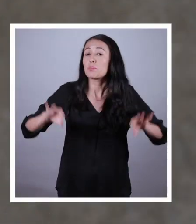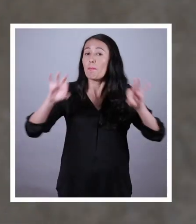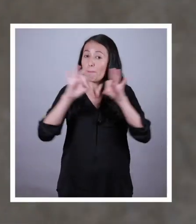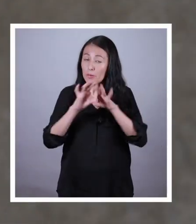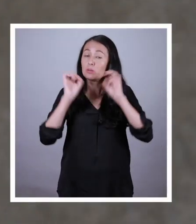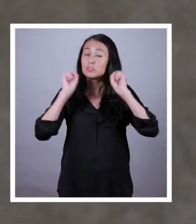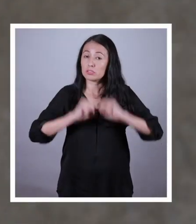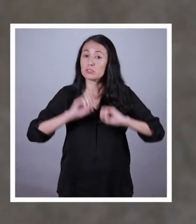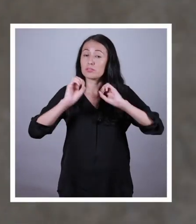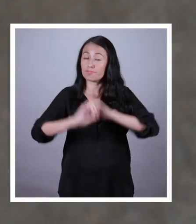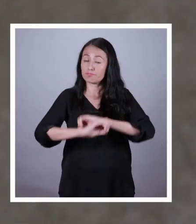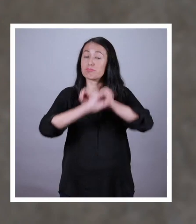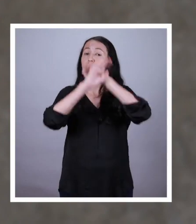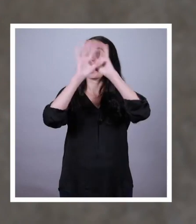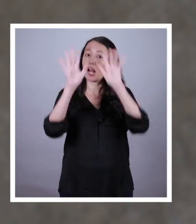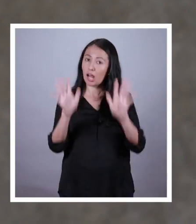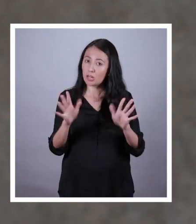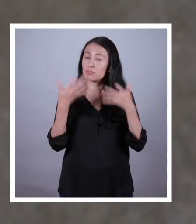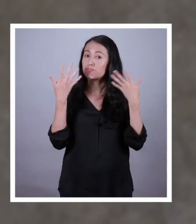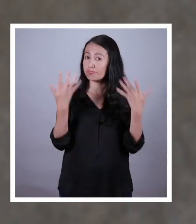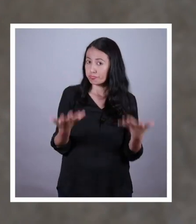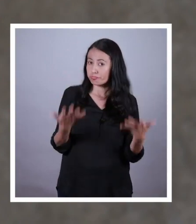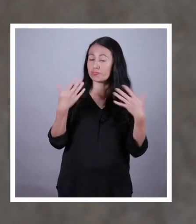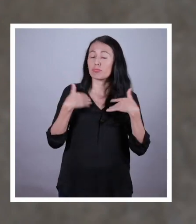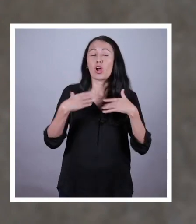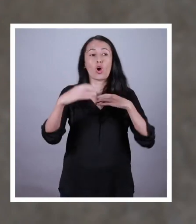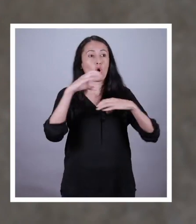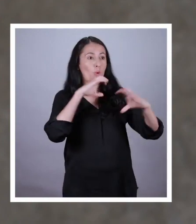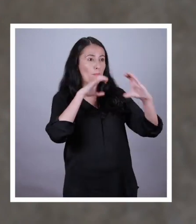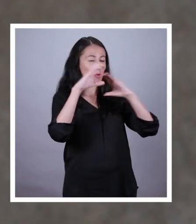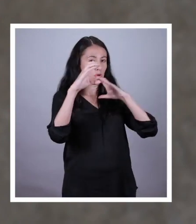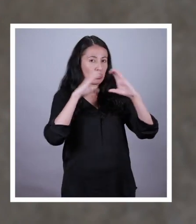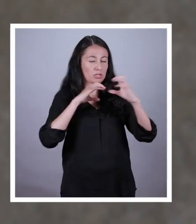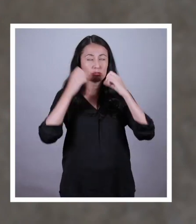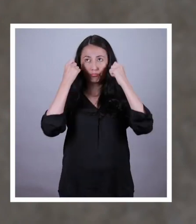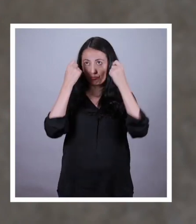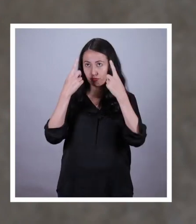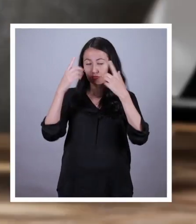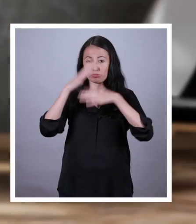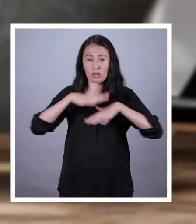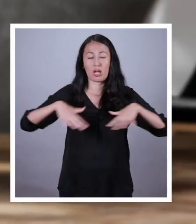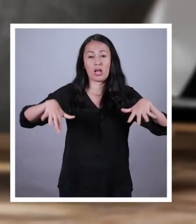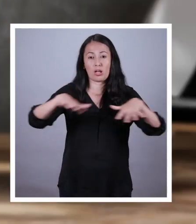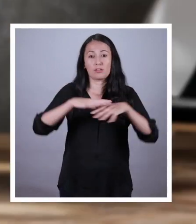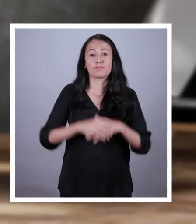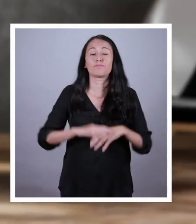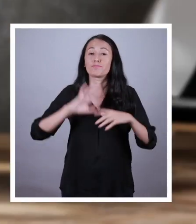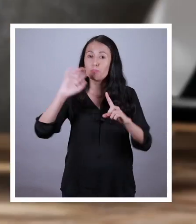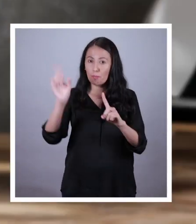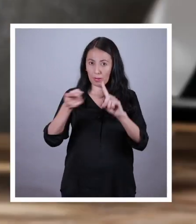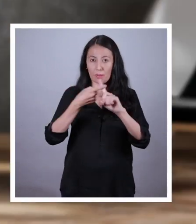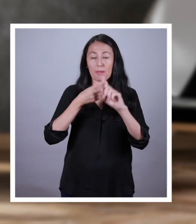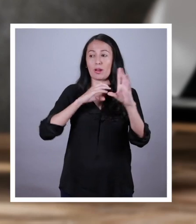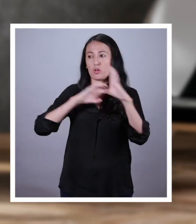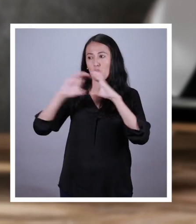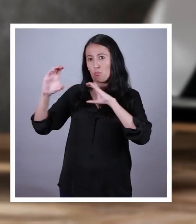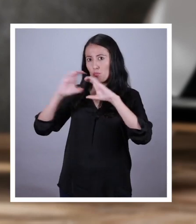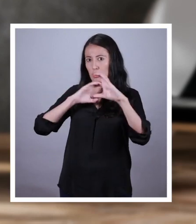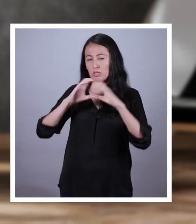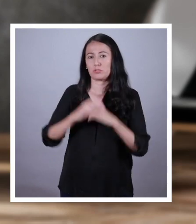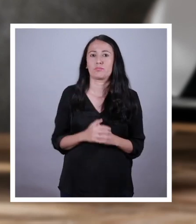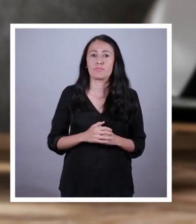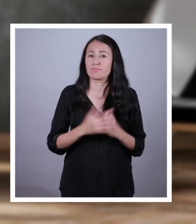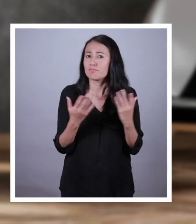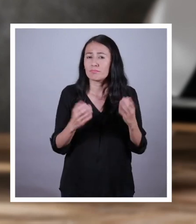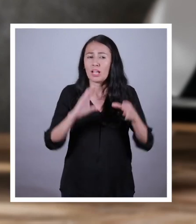tengamos claro lo que necesitamos para lograr una buena comunicación y comprensión sobre nuestros derechos Primero, comunicación Si no nos